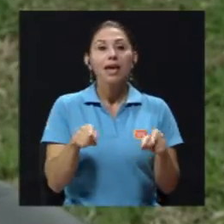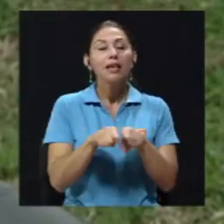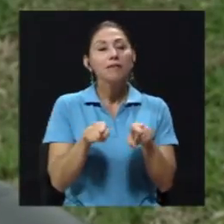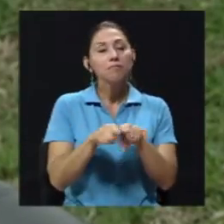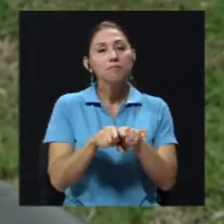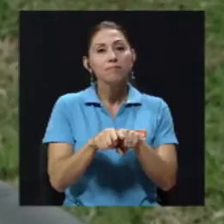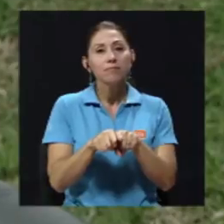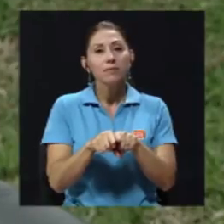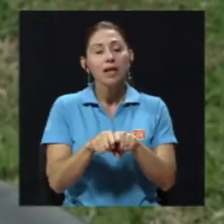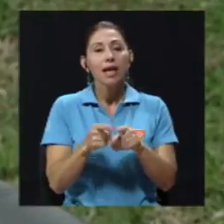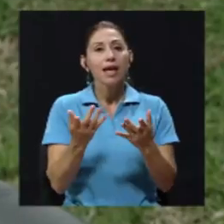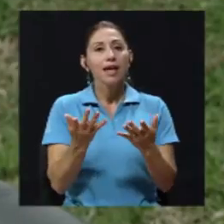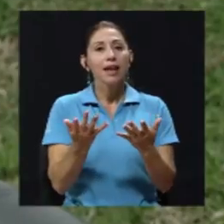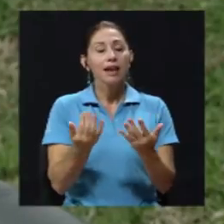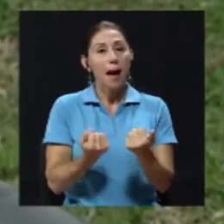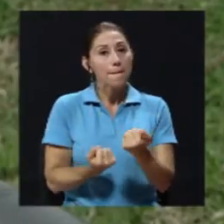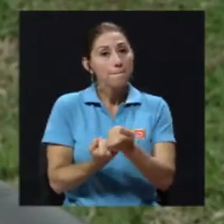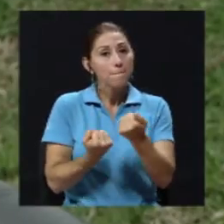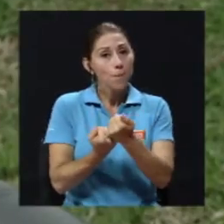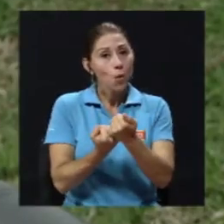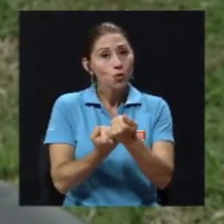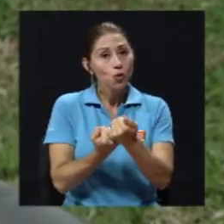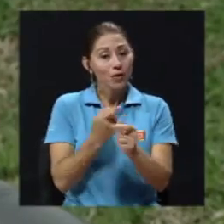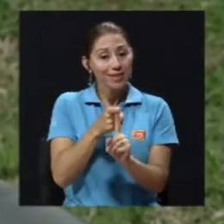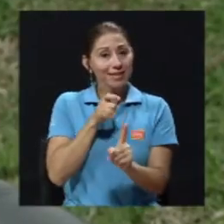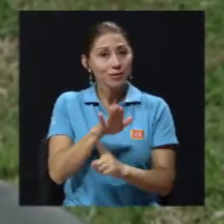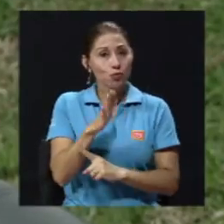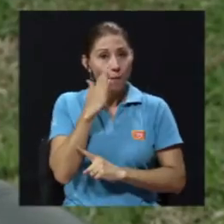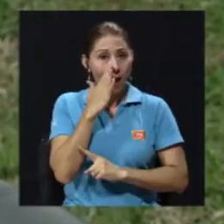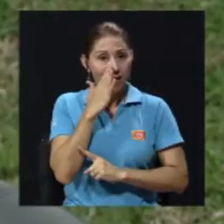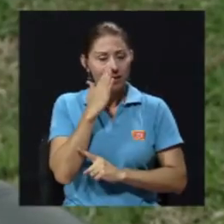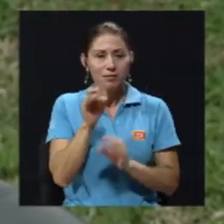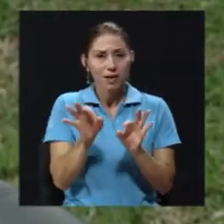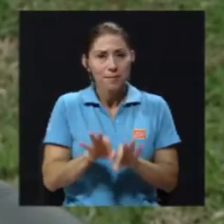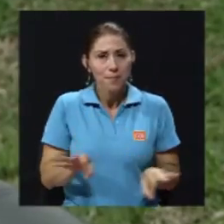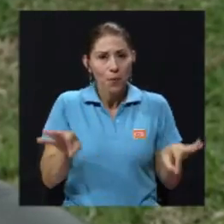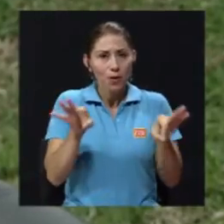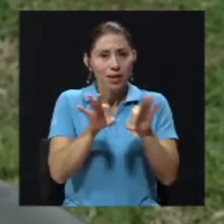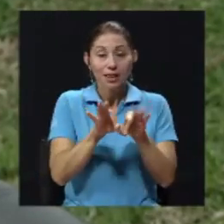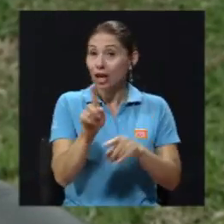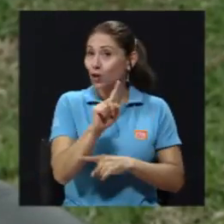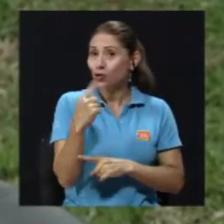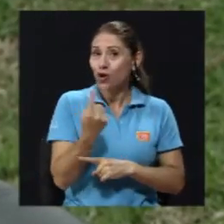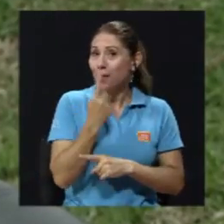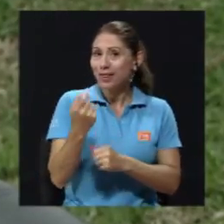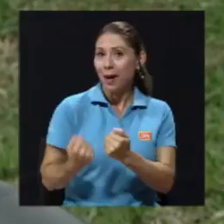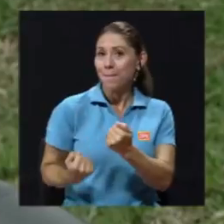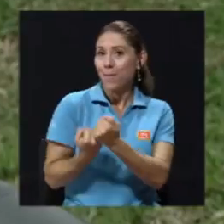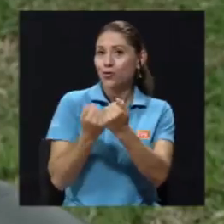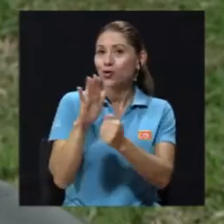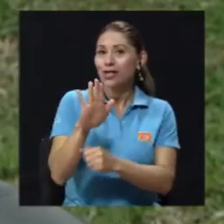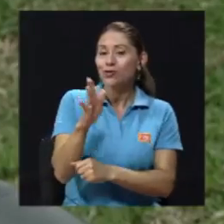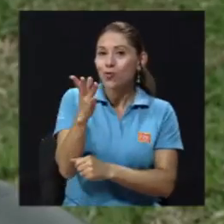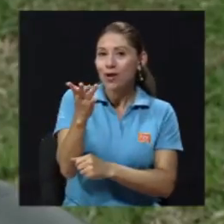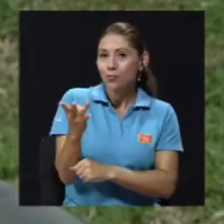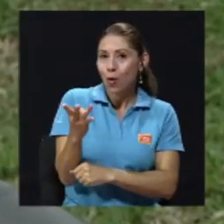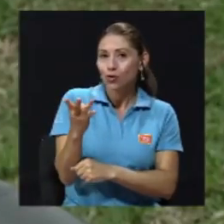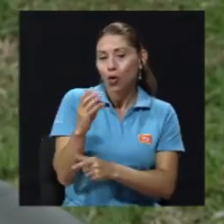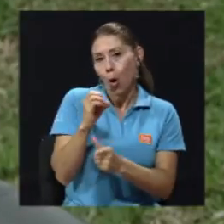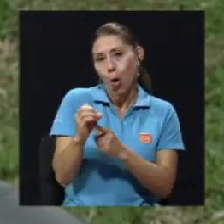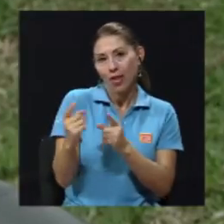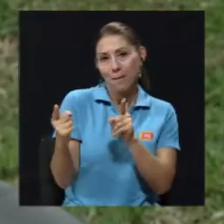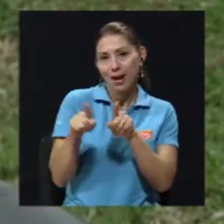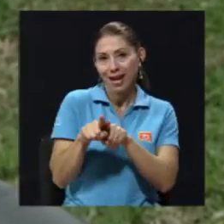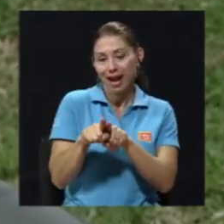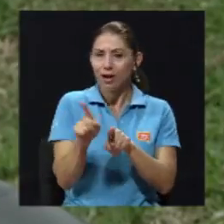Y por lo tanto, el apoyo que reciba la madre es importantísimo. Y no solamente de su esposo o pareja, sino de la familia